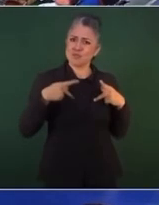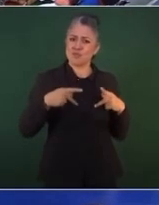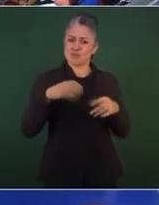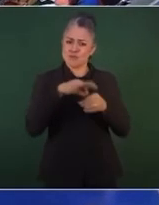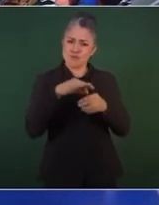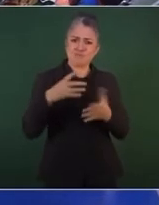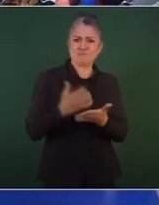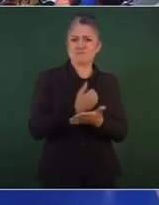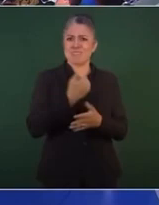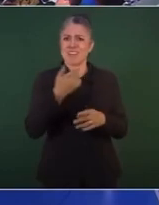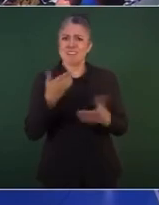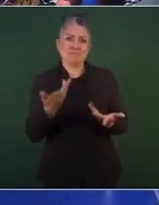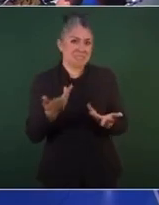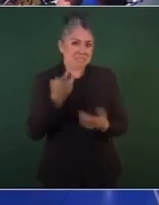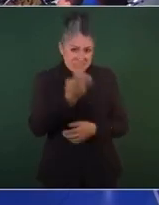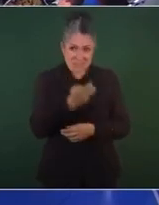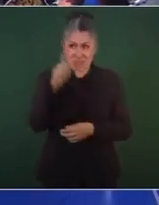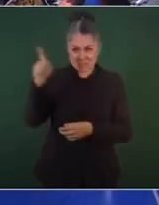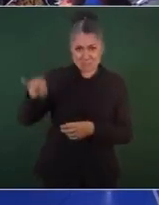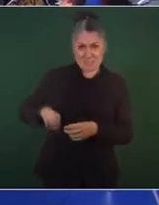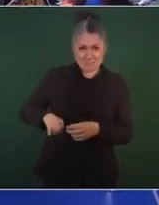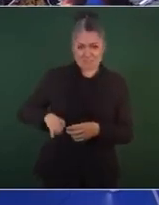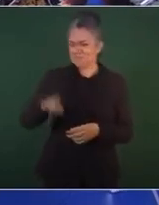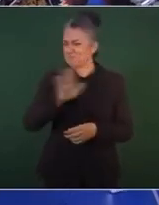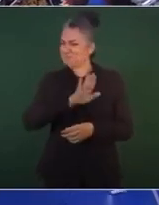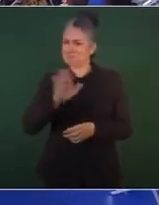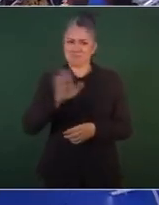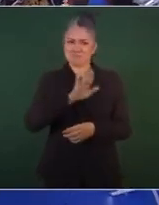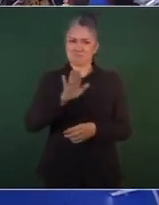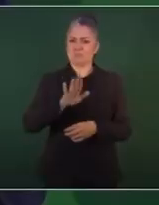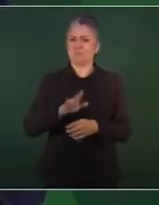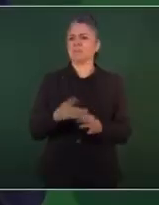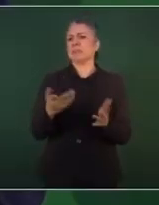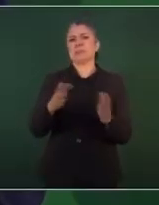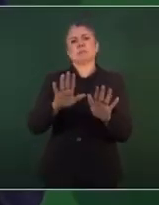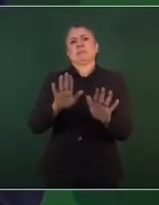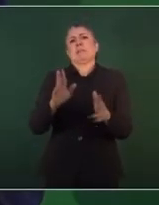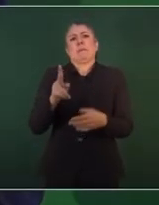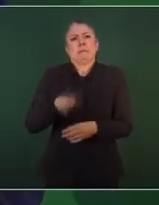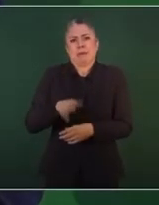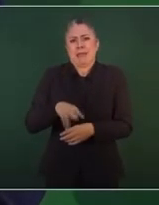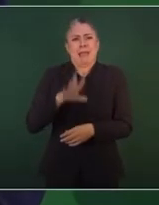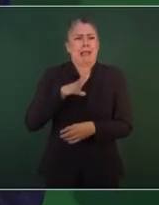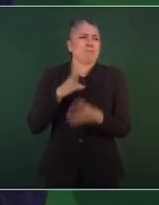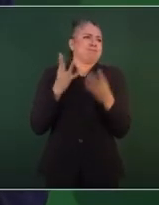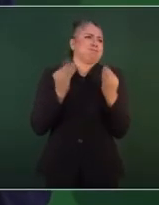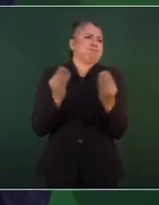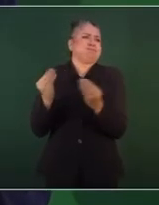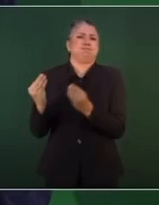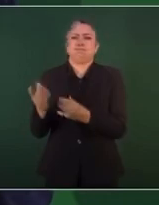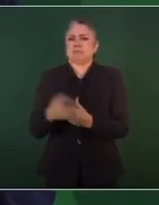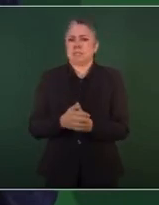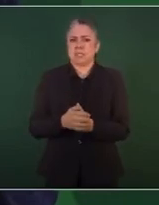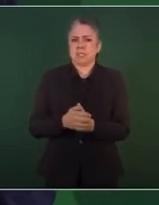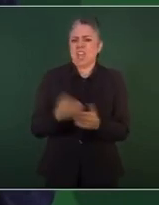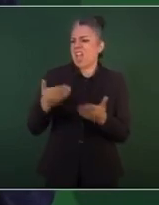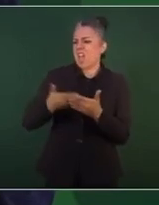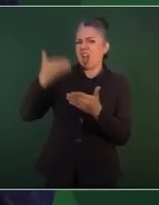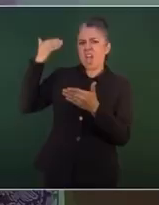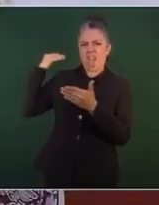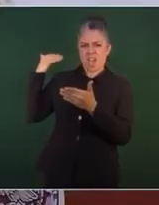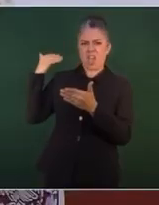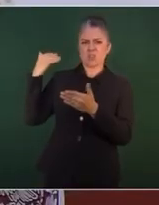¿Mande? ¿Mande? Sí, no, no, no, es que hay muchísimas. es que durante todo el periodo neoliberal,